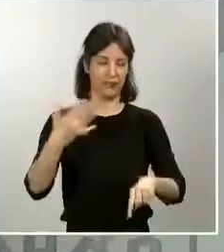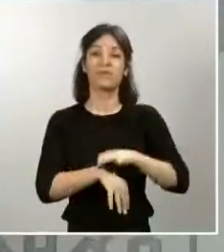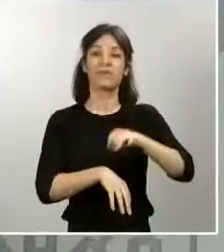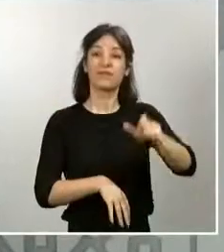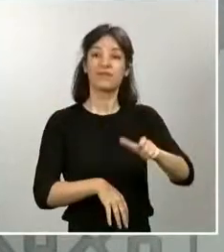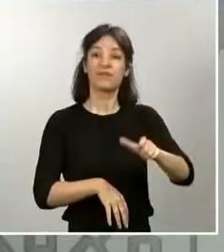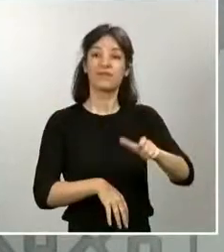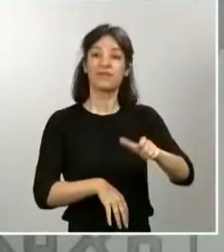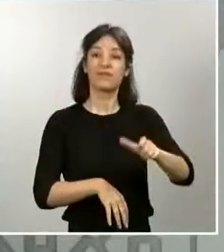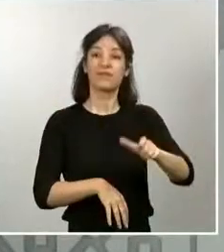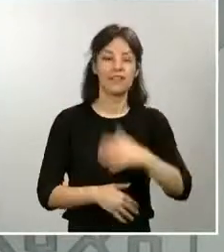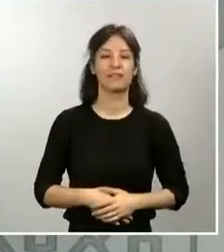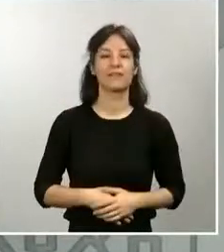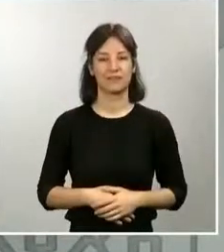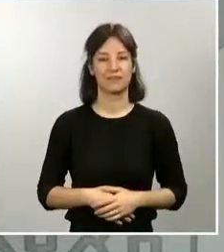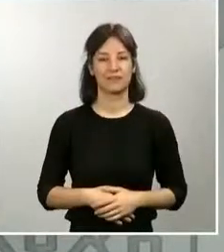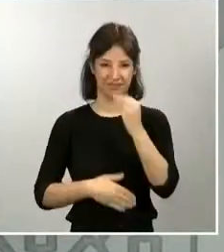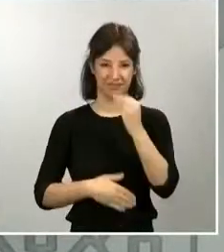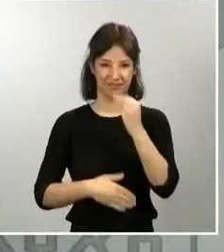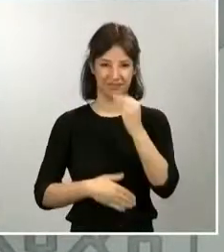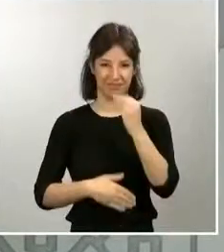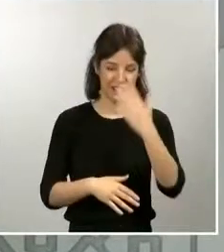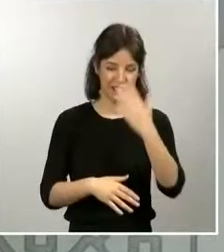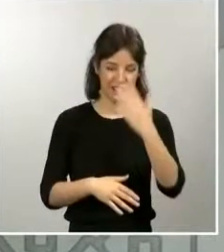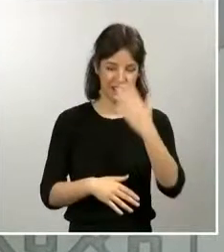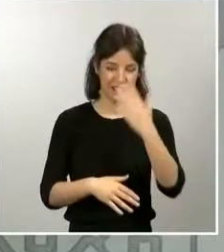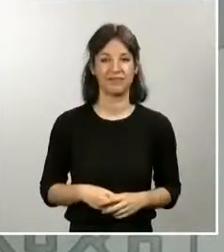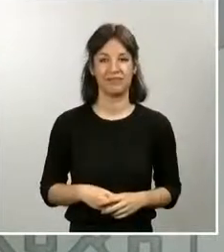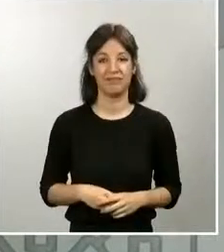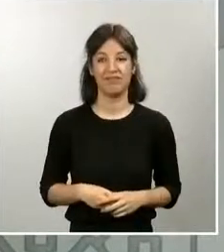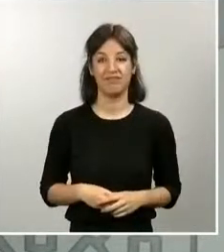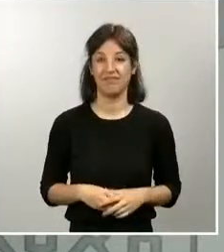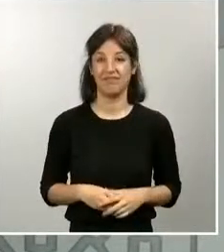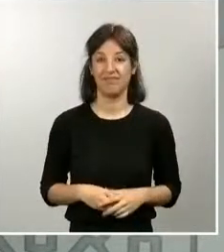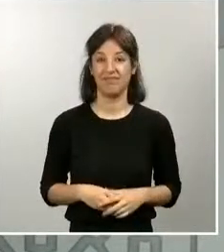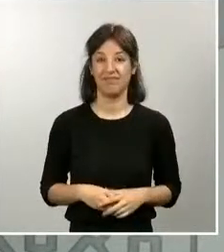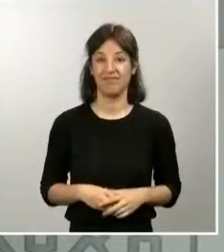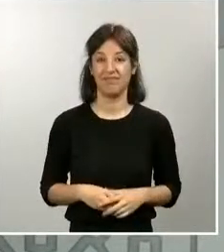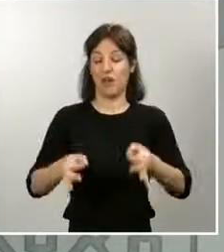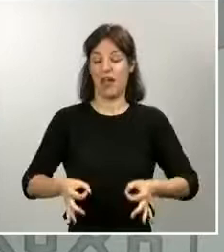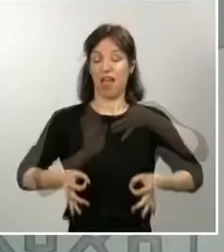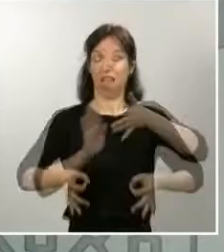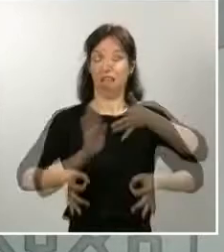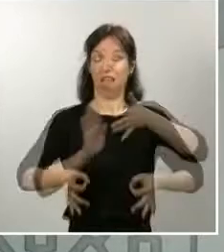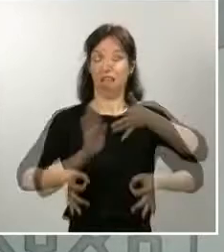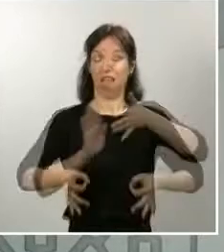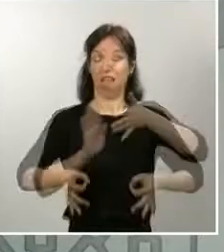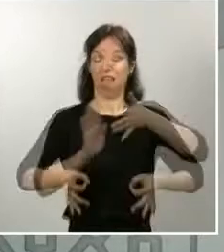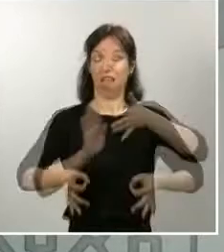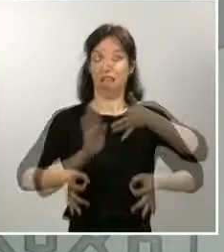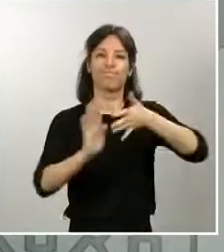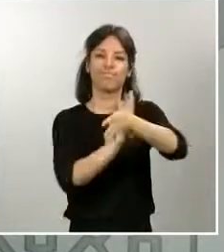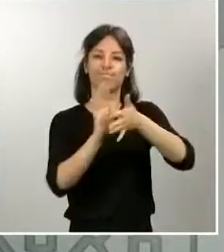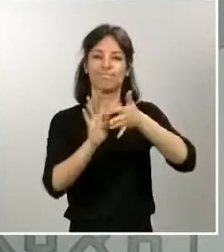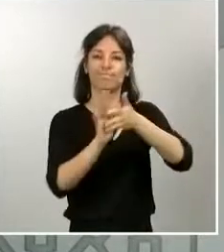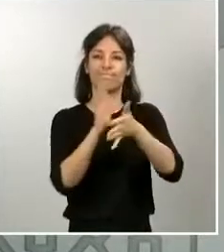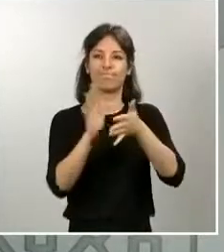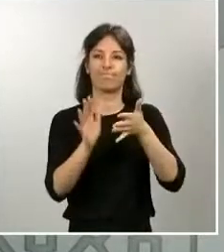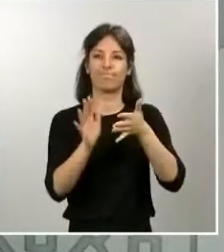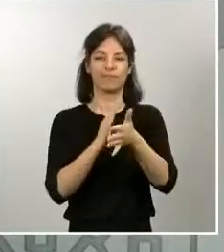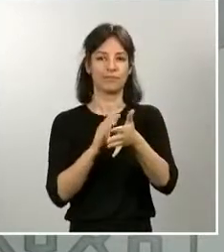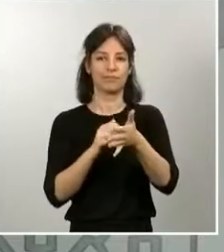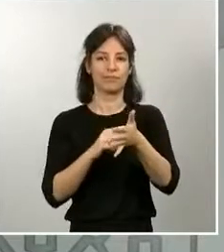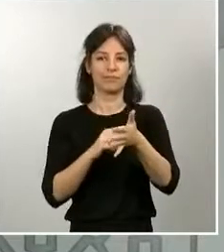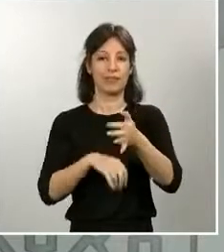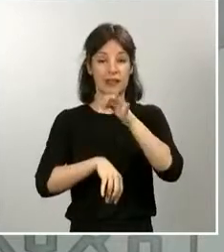muy buenos días. Bueno, pues como viene siendo habitual, voy a comentar un resumen de los casos sobre coronavirus